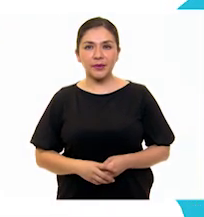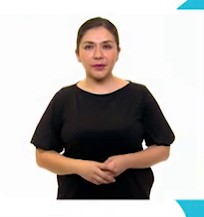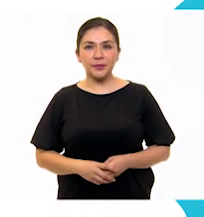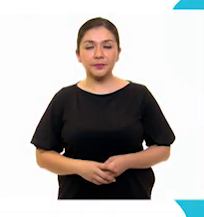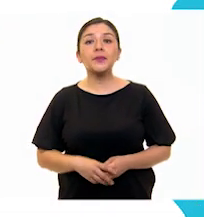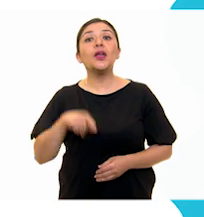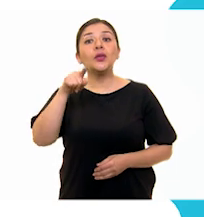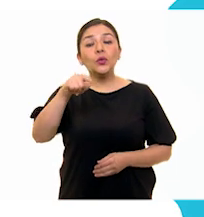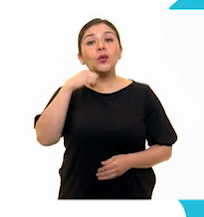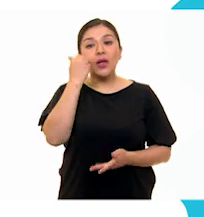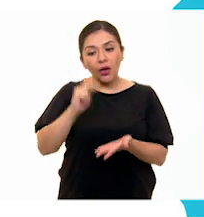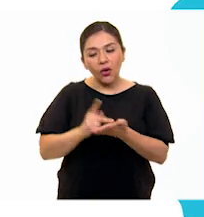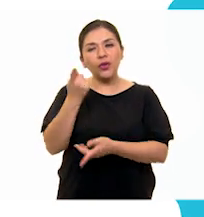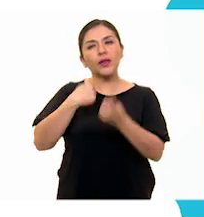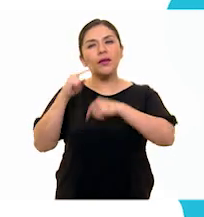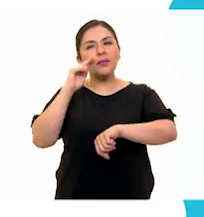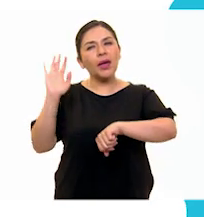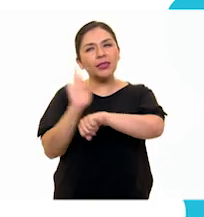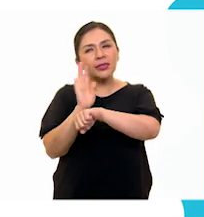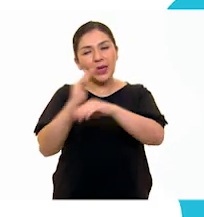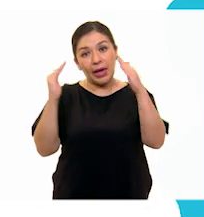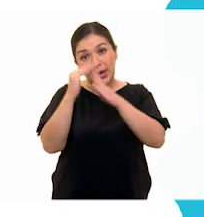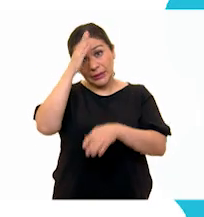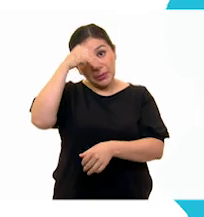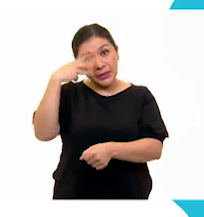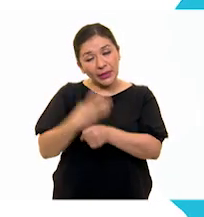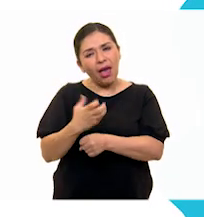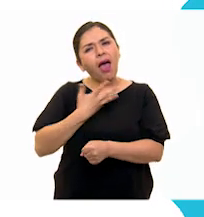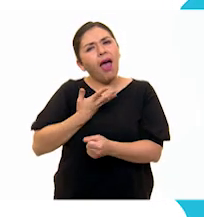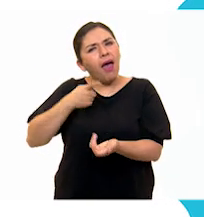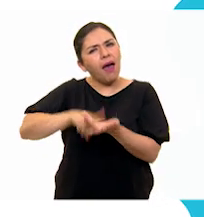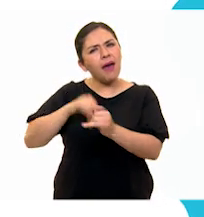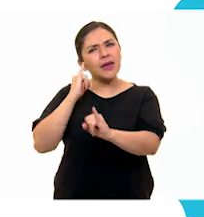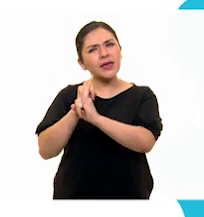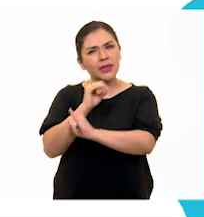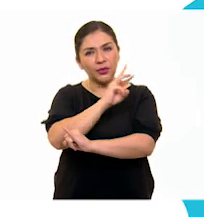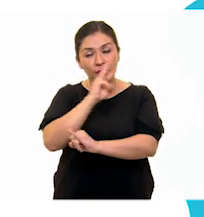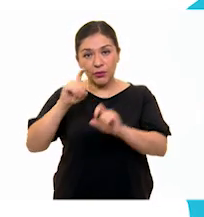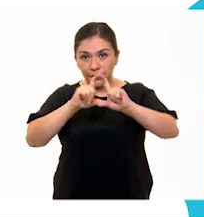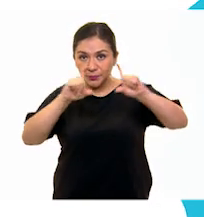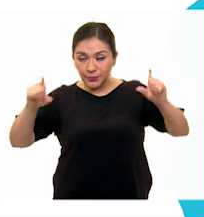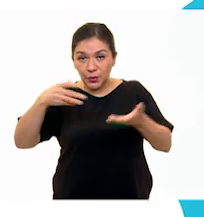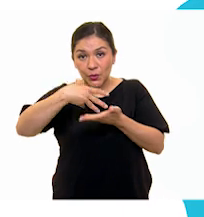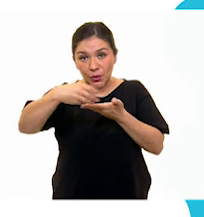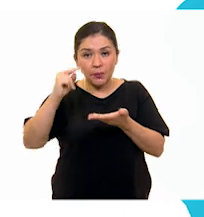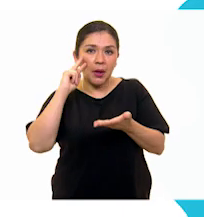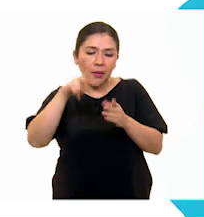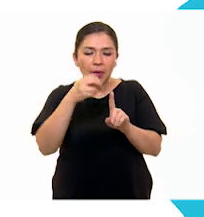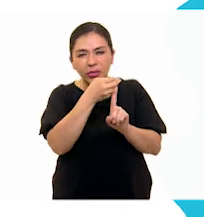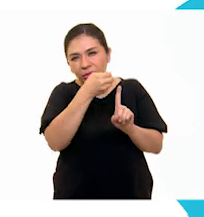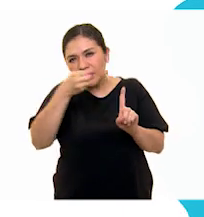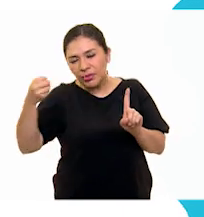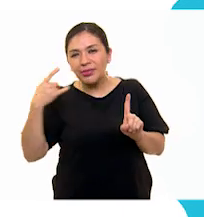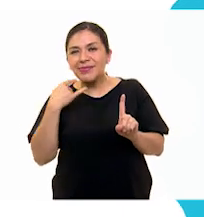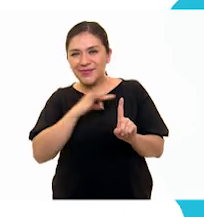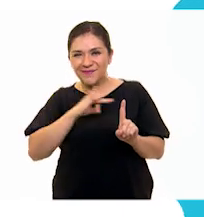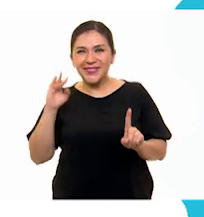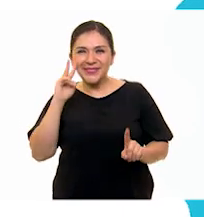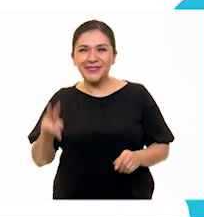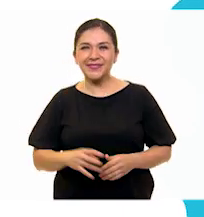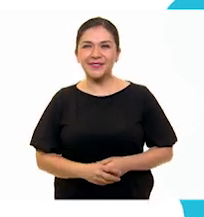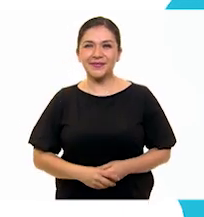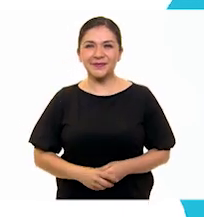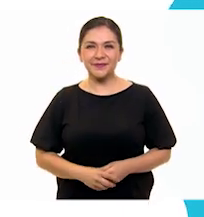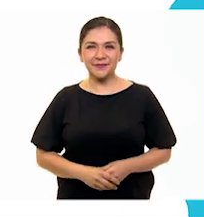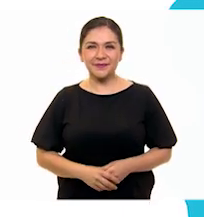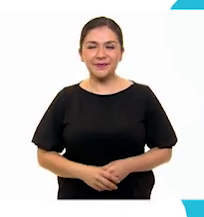Si quieres volver a ver los programas de Aprende en Casa 3 los puedes encontrar en la siguiente liga aprendencasa.cep